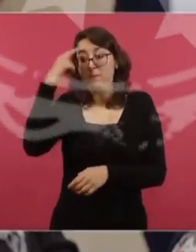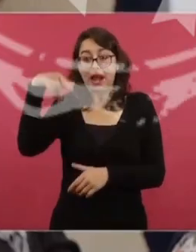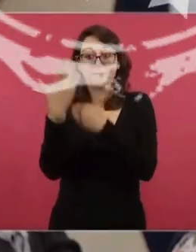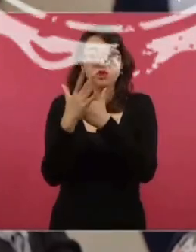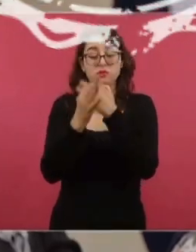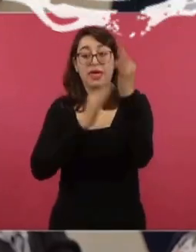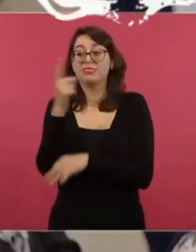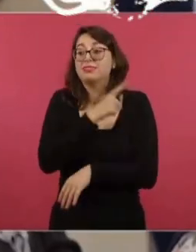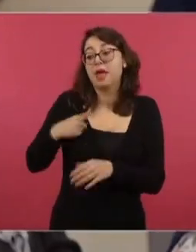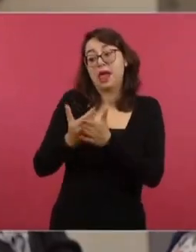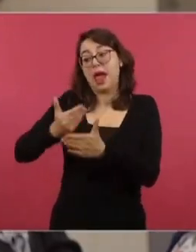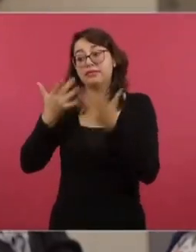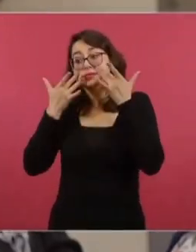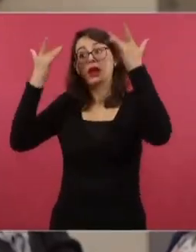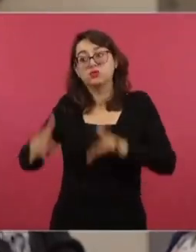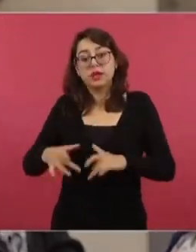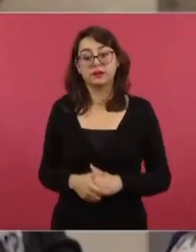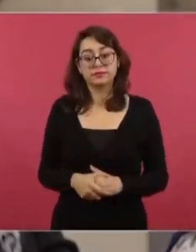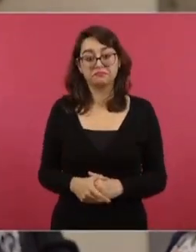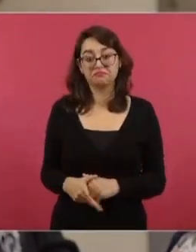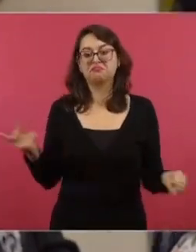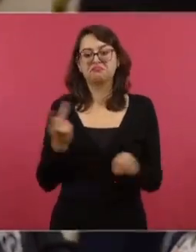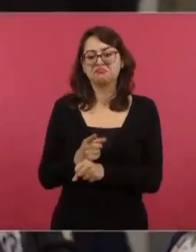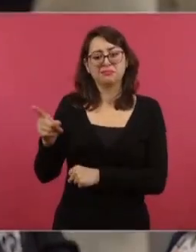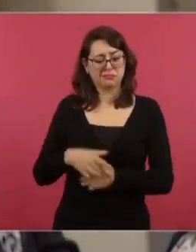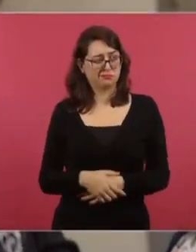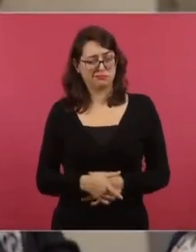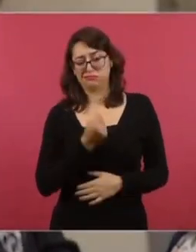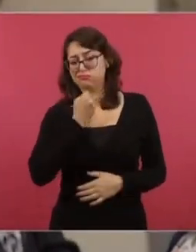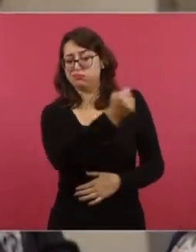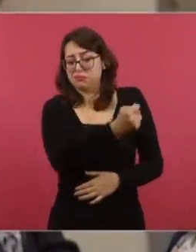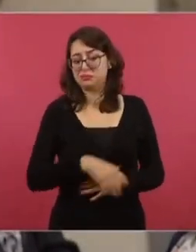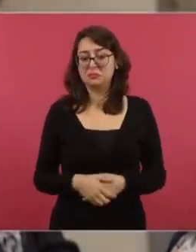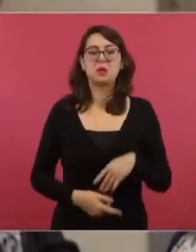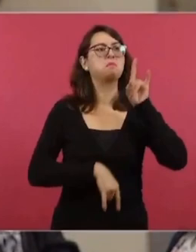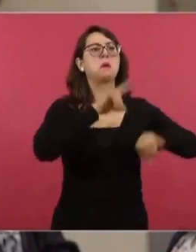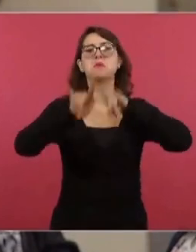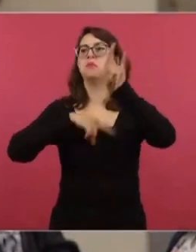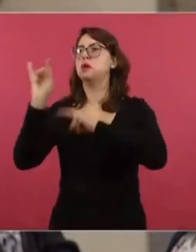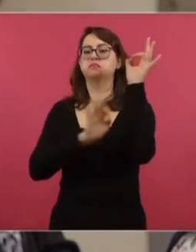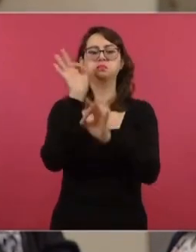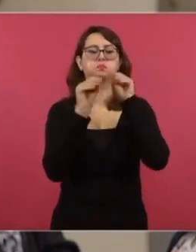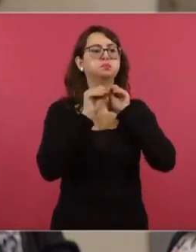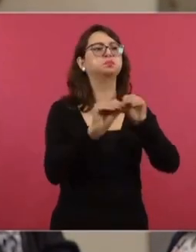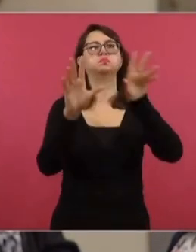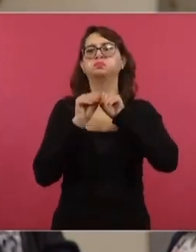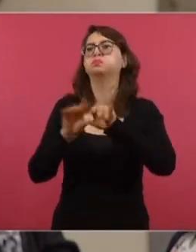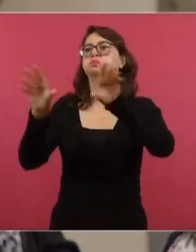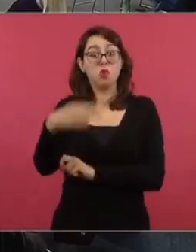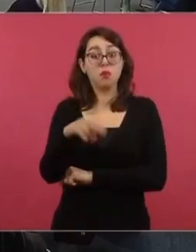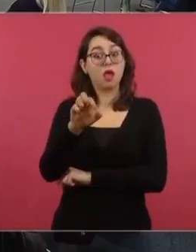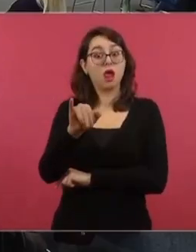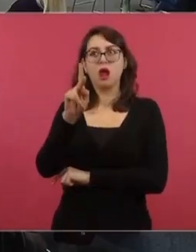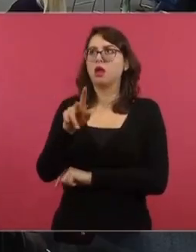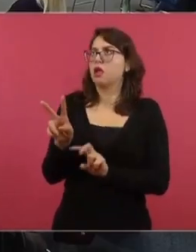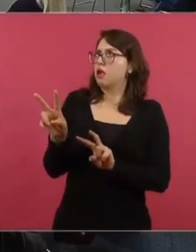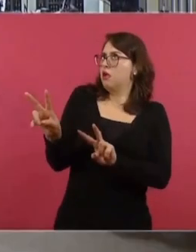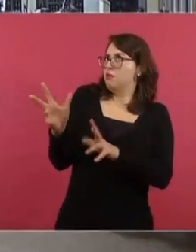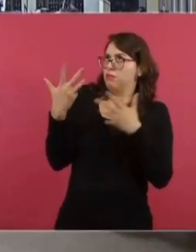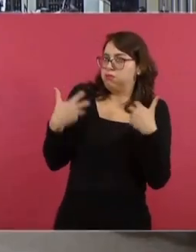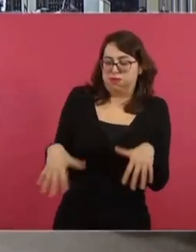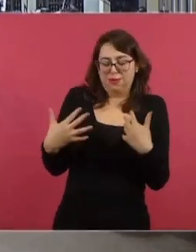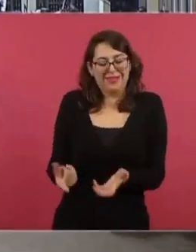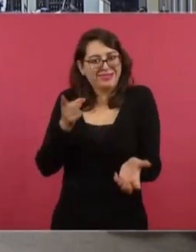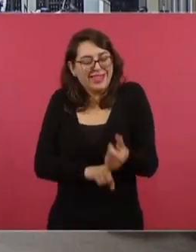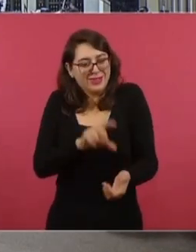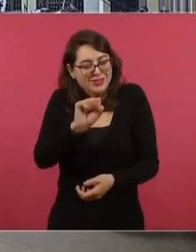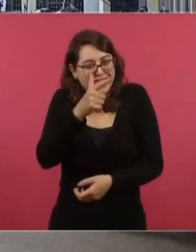En Veracruz y Isneros Burgos, además de que no atendió su recomendación y no retiró toda su propaganda de espectaculares y bardas, ha incrementado su promoción. Se considera que el tema es